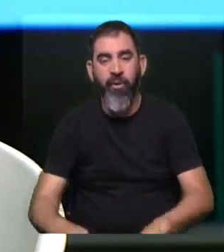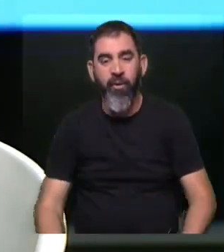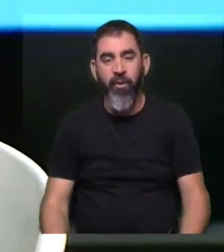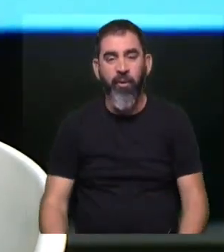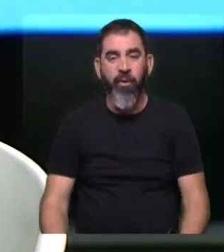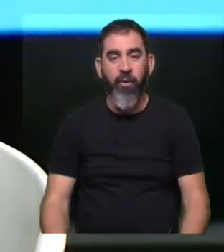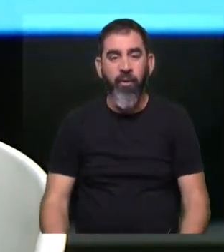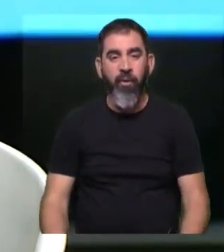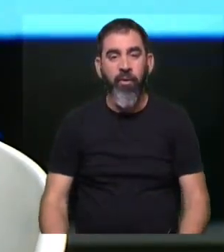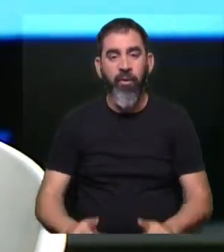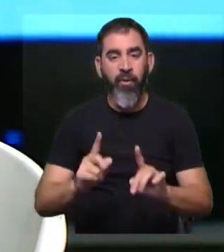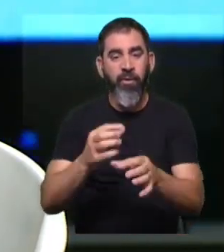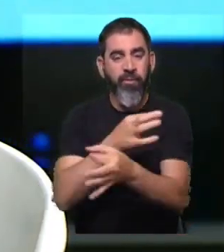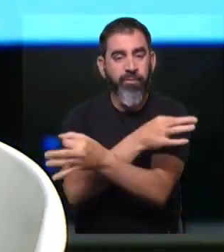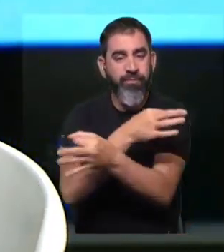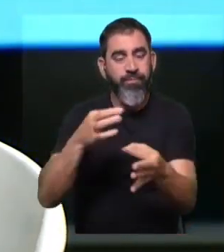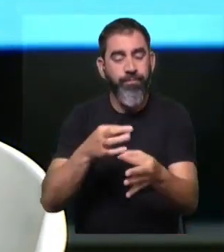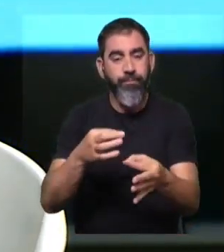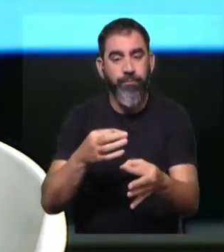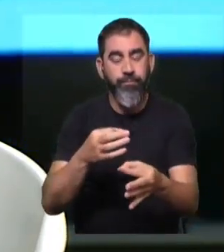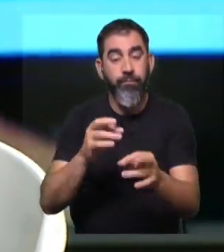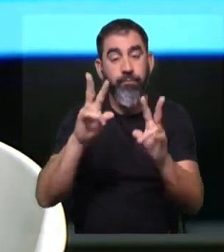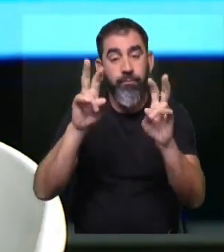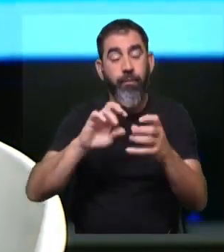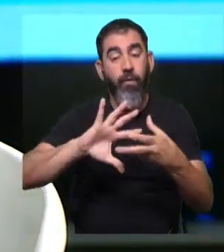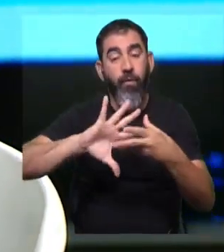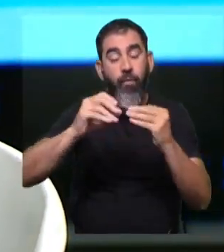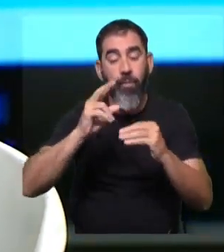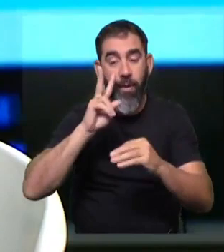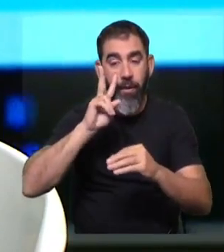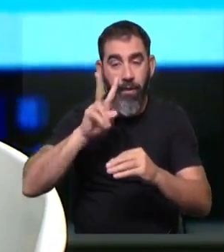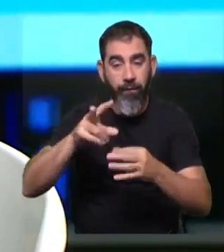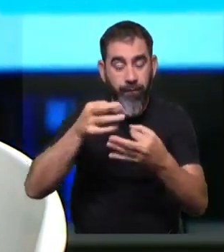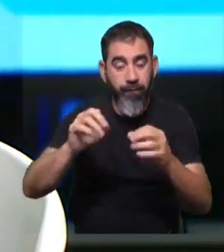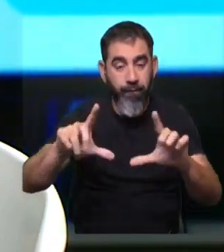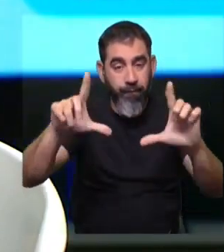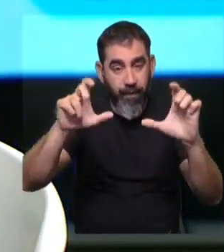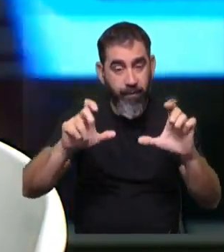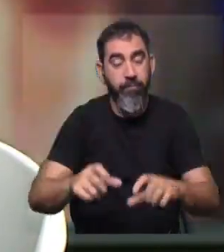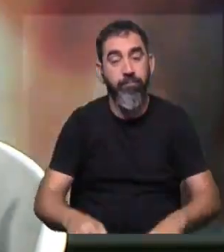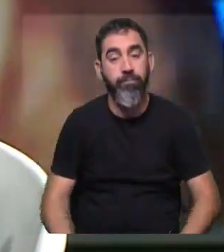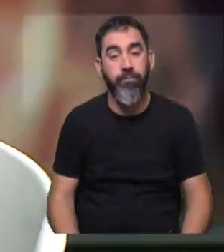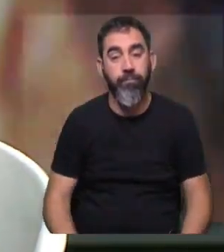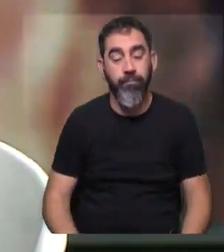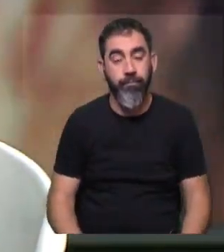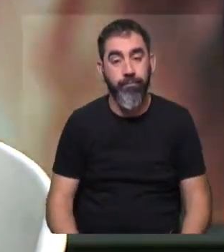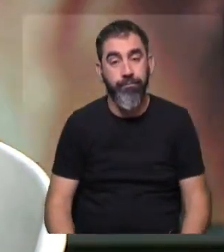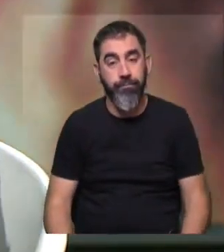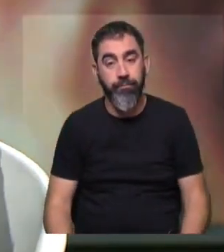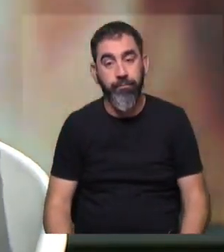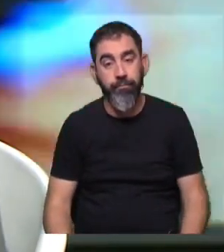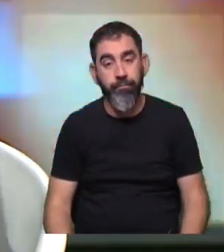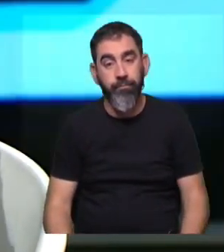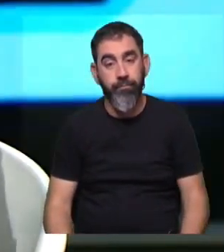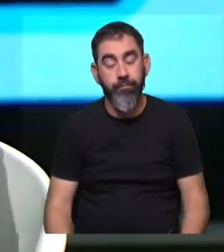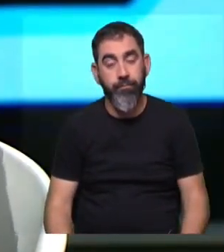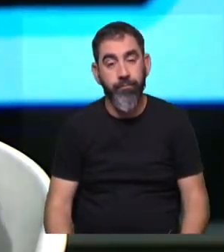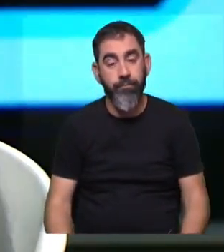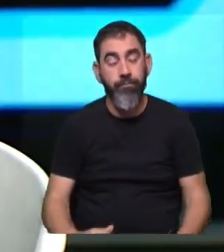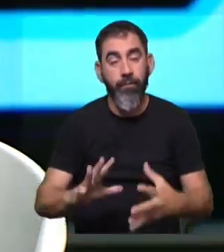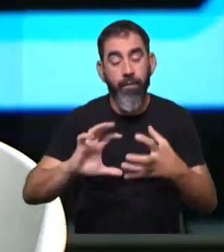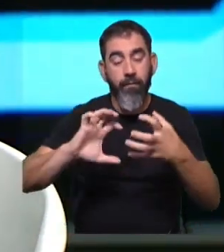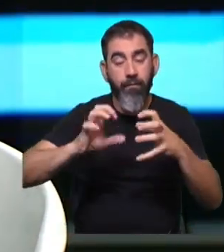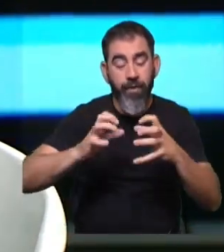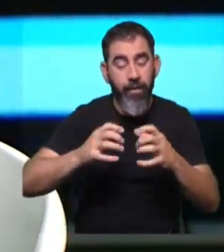sobre todo también a optimizar cada vez más la manera de visualizar las imágenes, porque siempre que introducimos, como este caso de los filtros